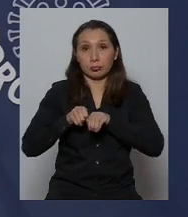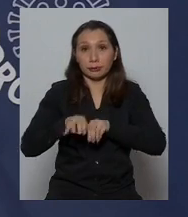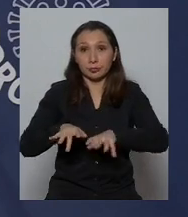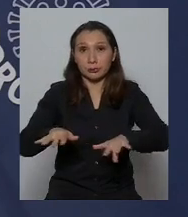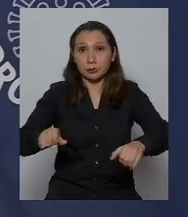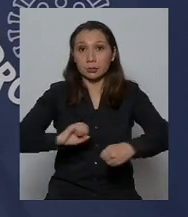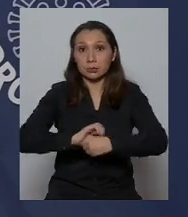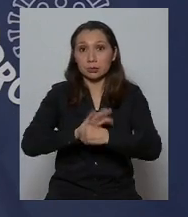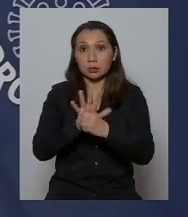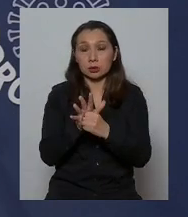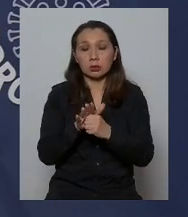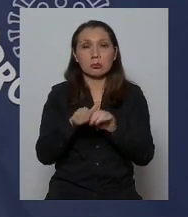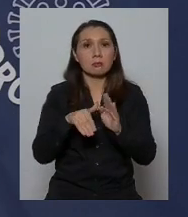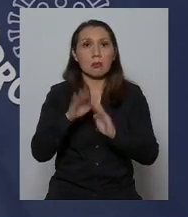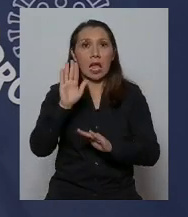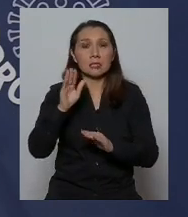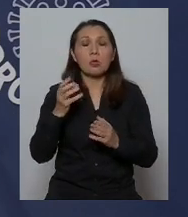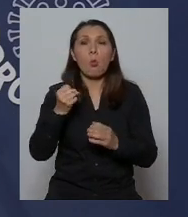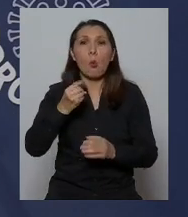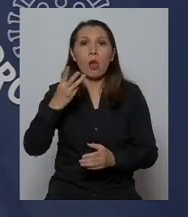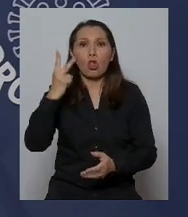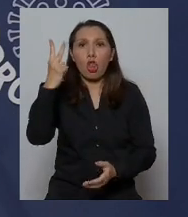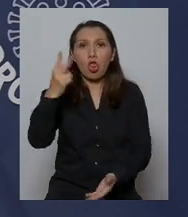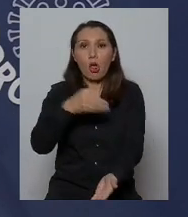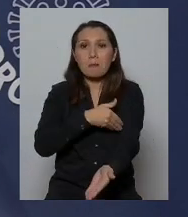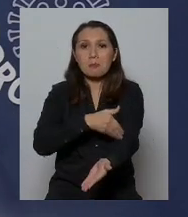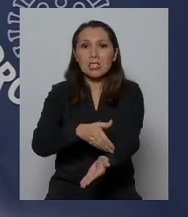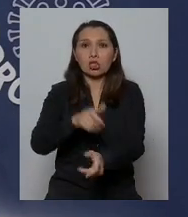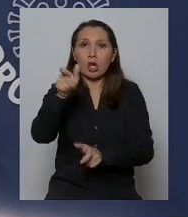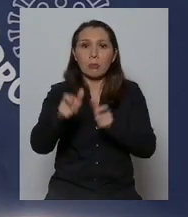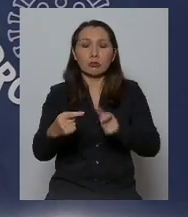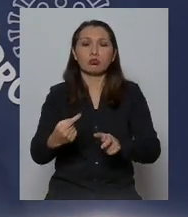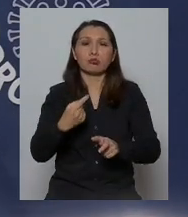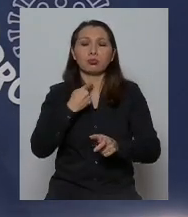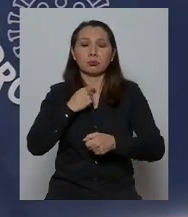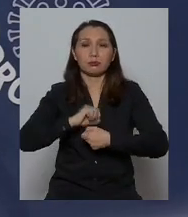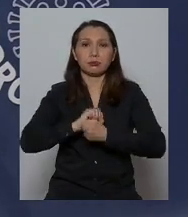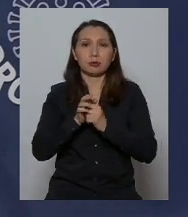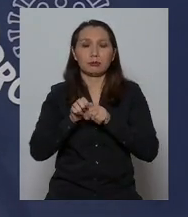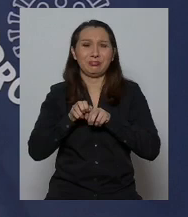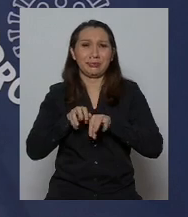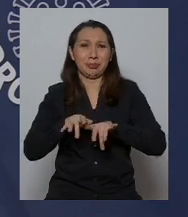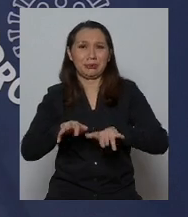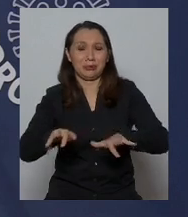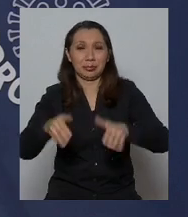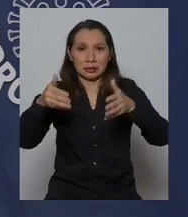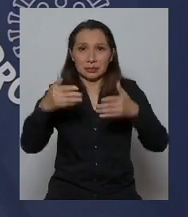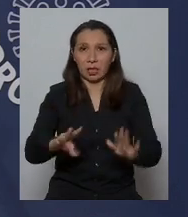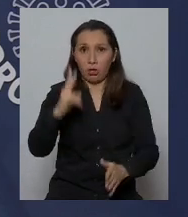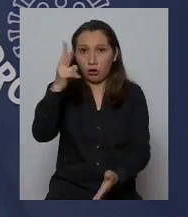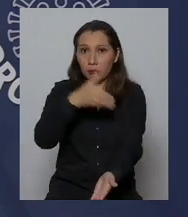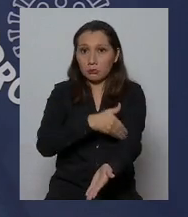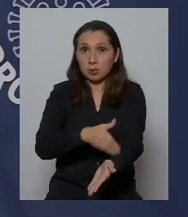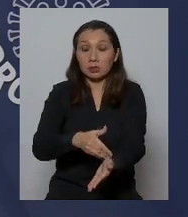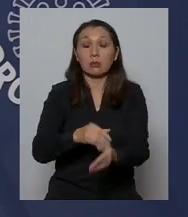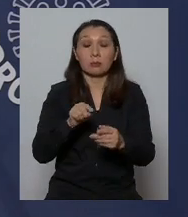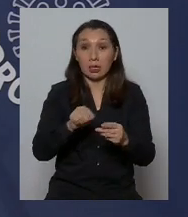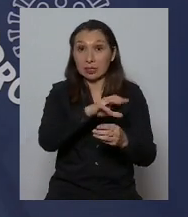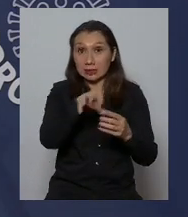en el mundo, hemos superado ya los 2 millones de contagiados. De estos, hay